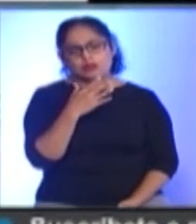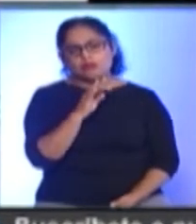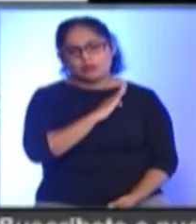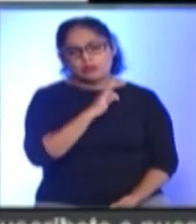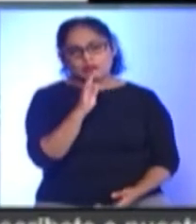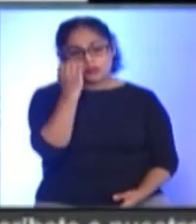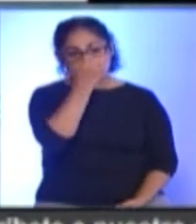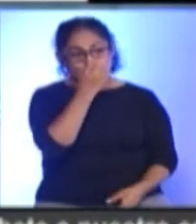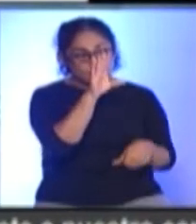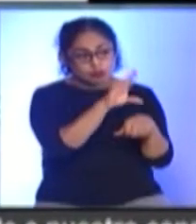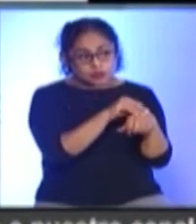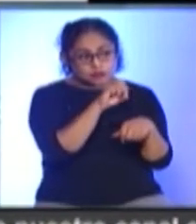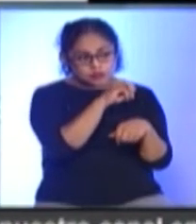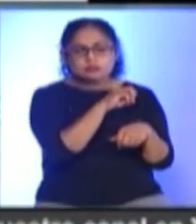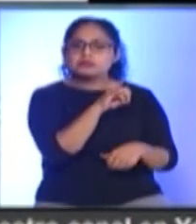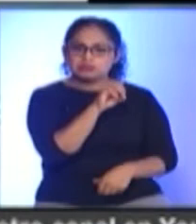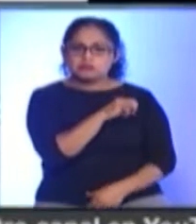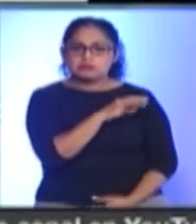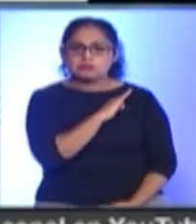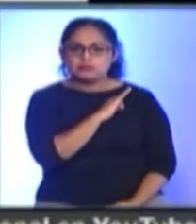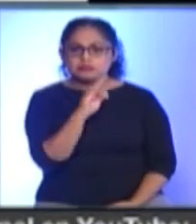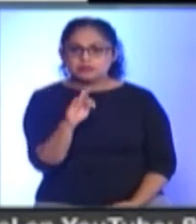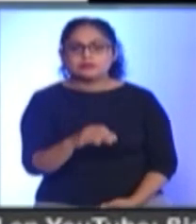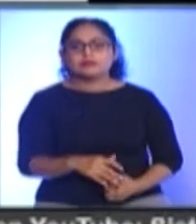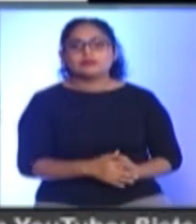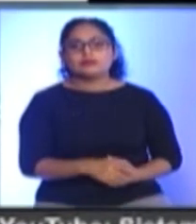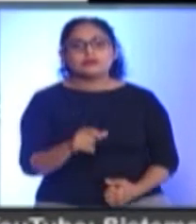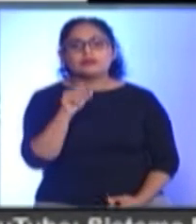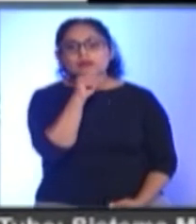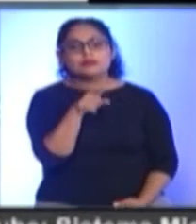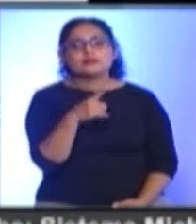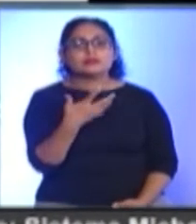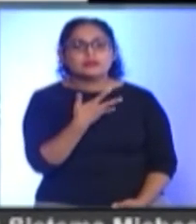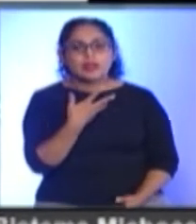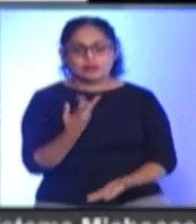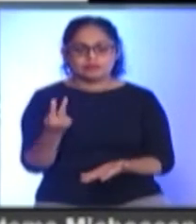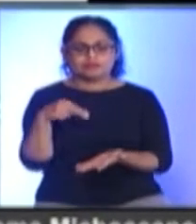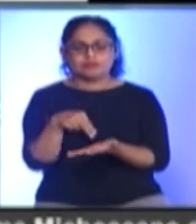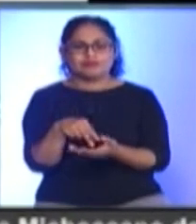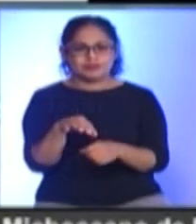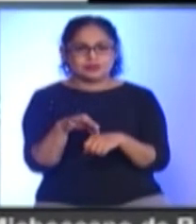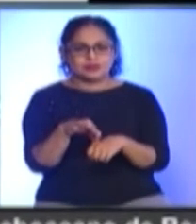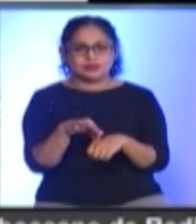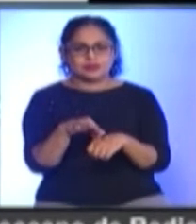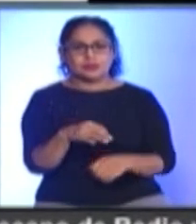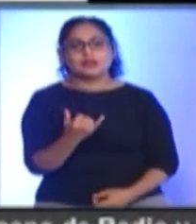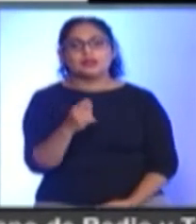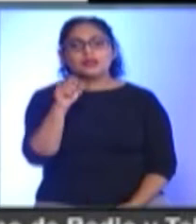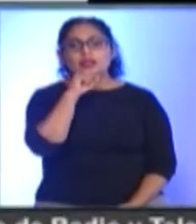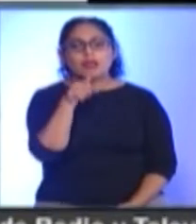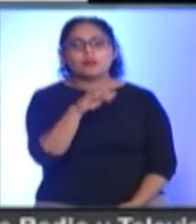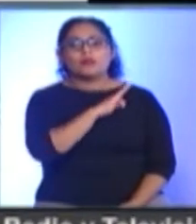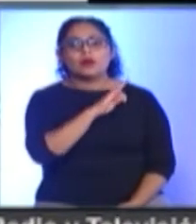permitan Hacer el ejercicio Este Que estén Obviamente En operación Presencial También Podremos